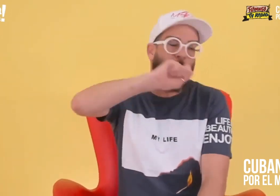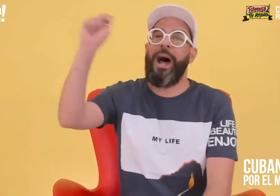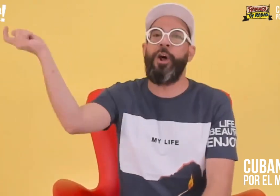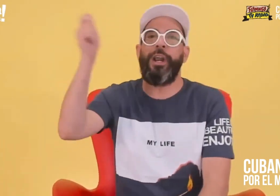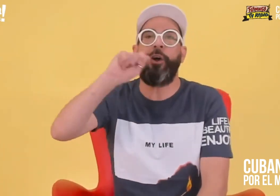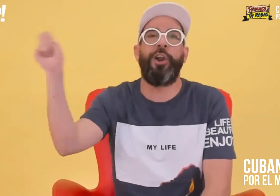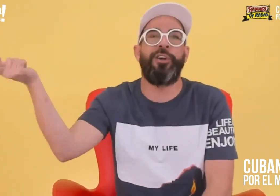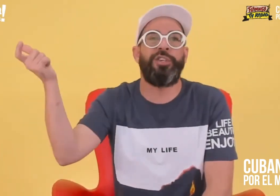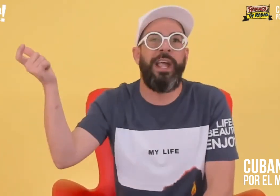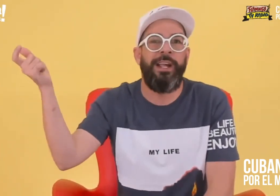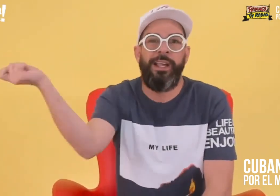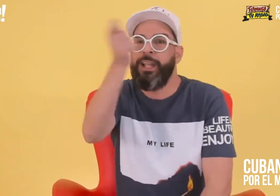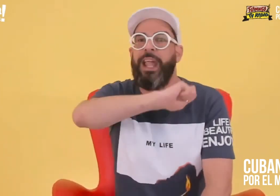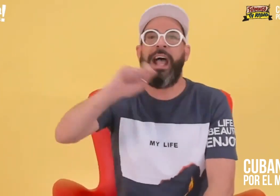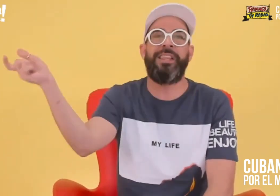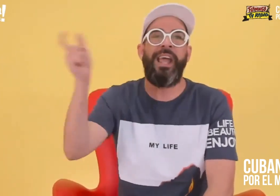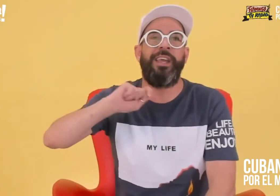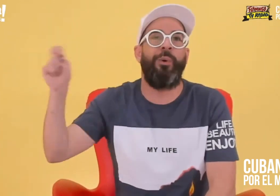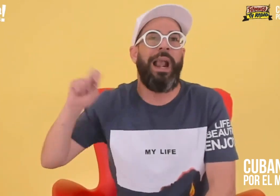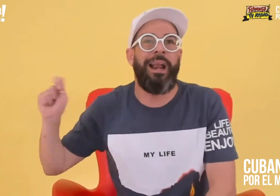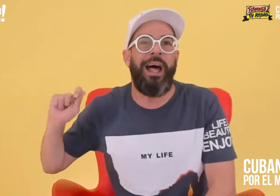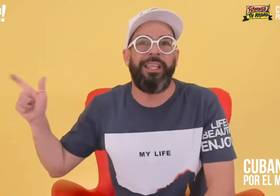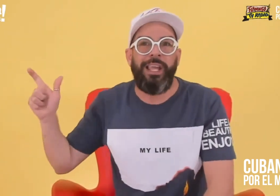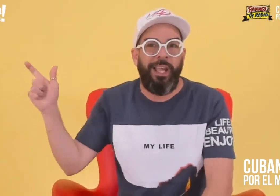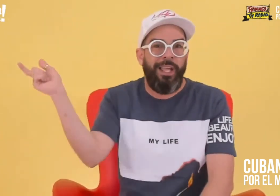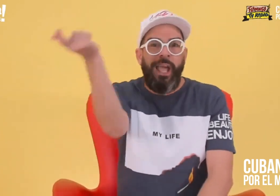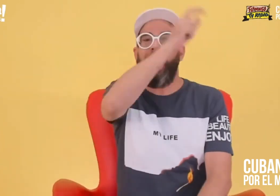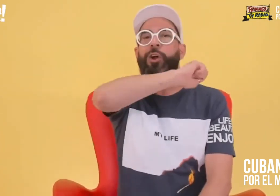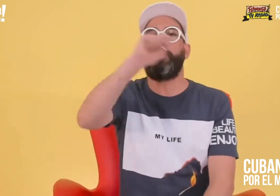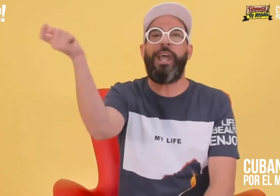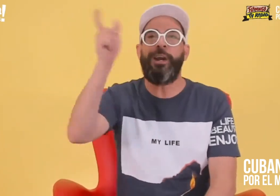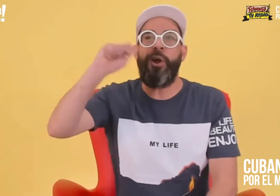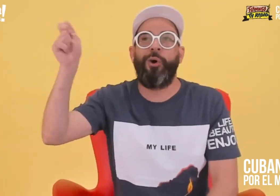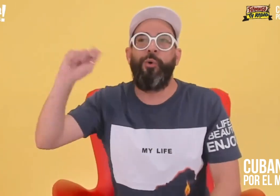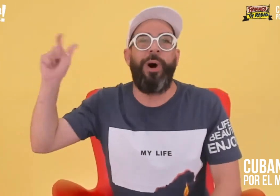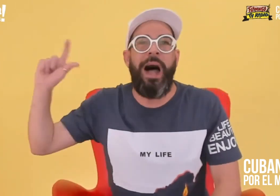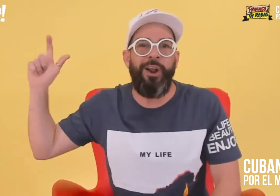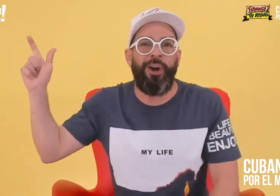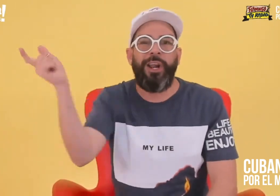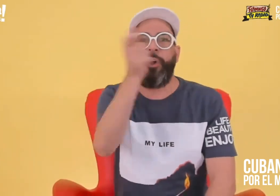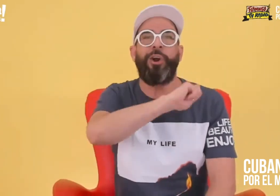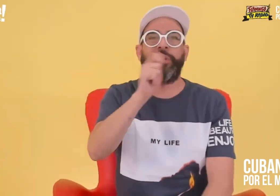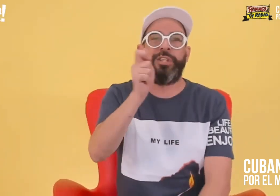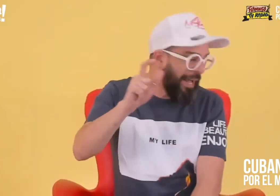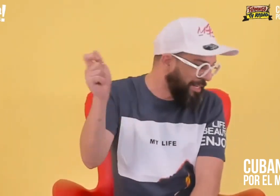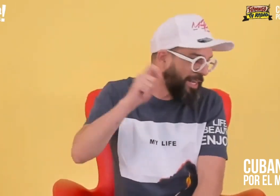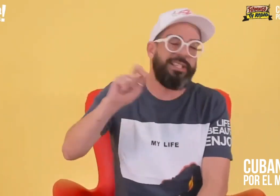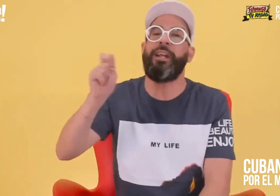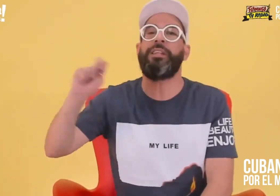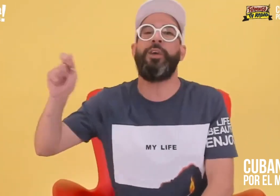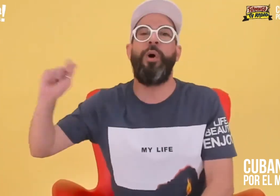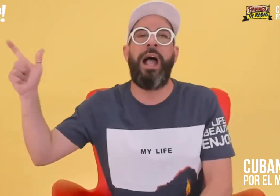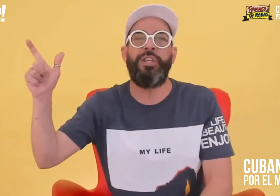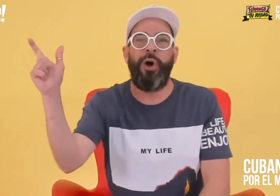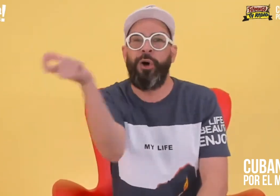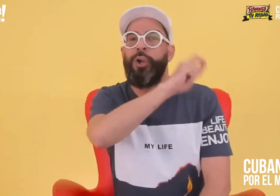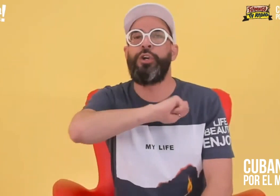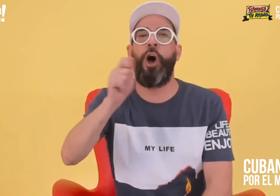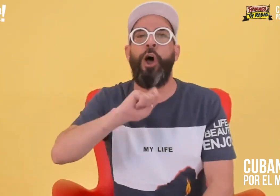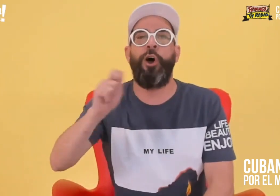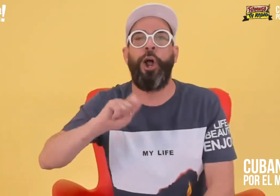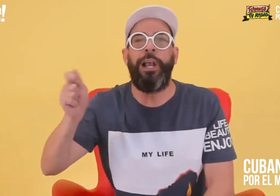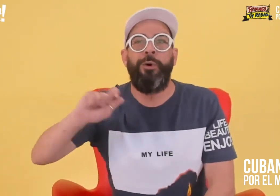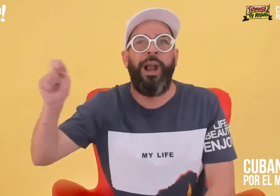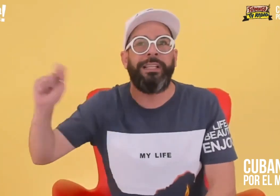Los cubanos reconocen que nadie es igual a nadie. El gobierno cubano reconoce que en 61 años